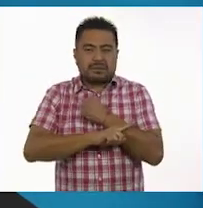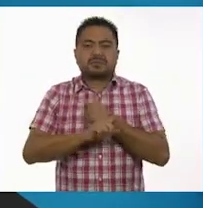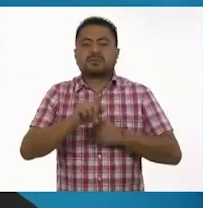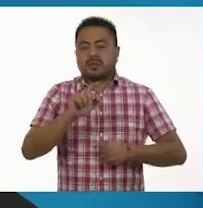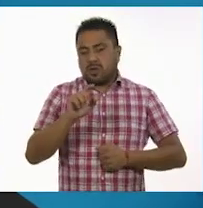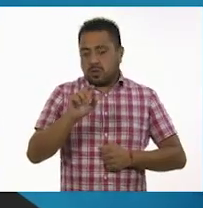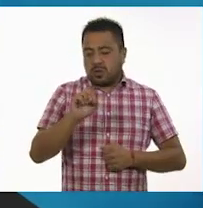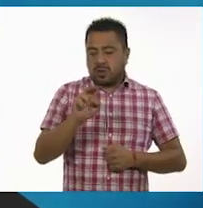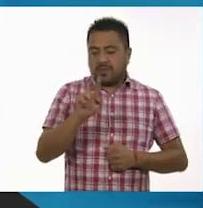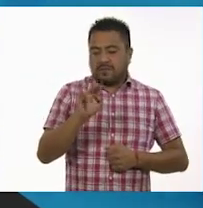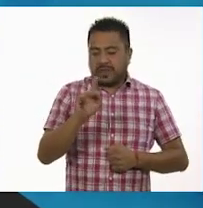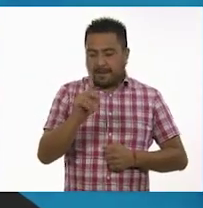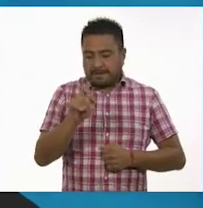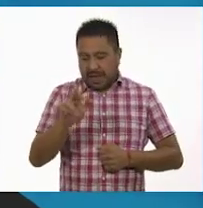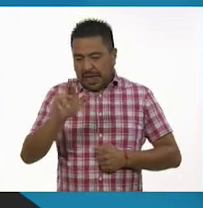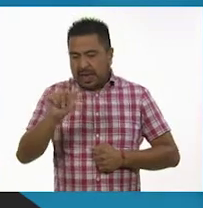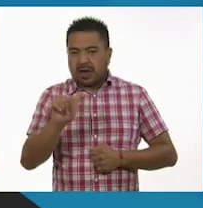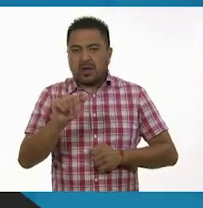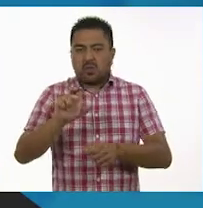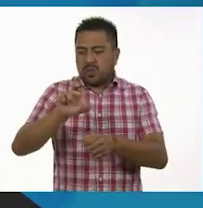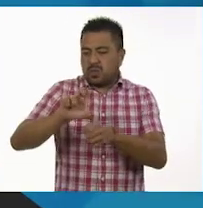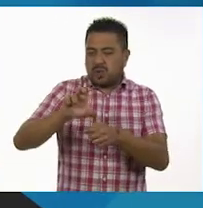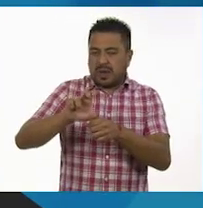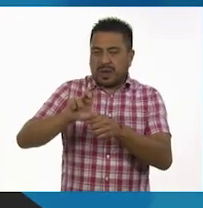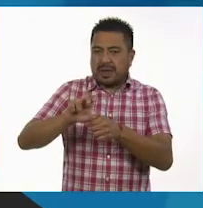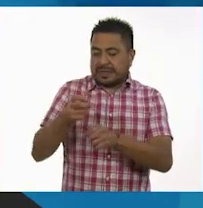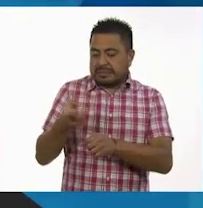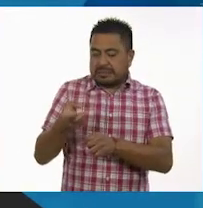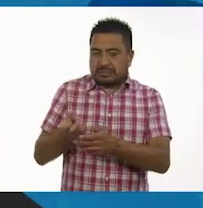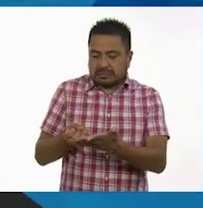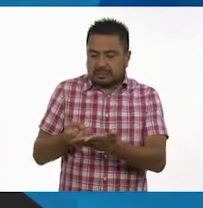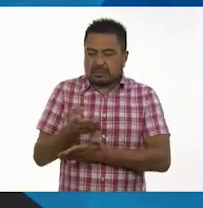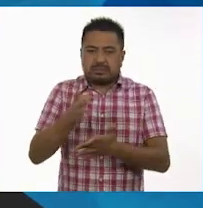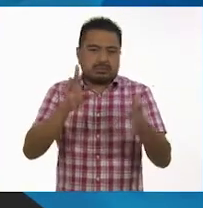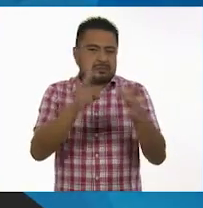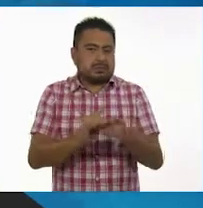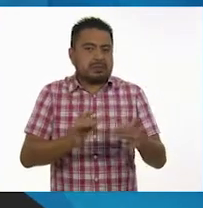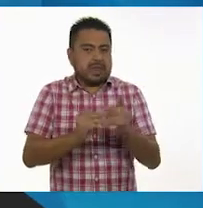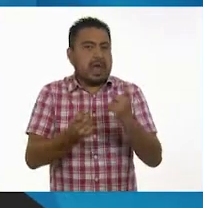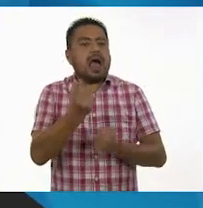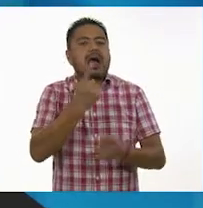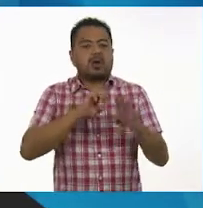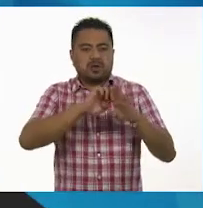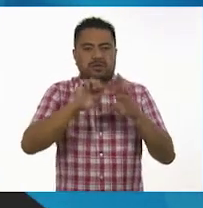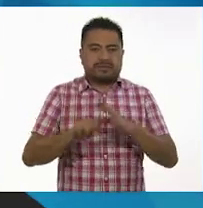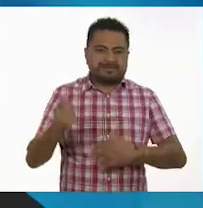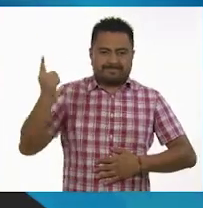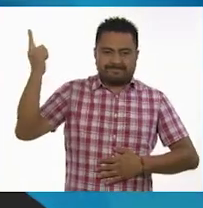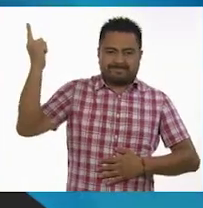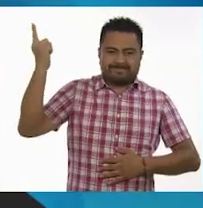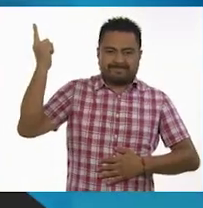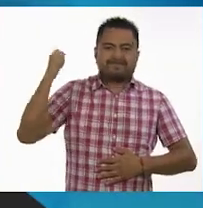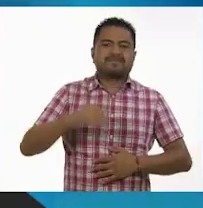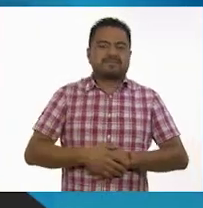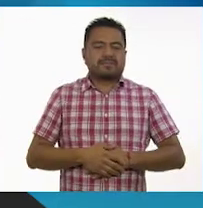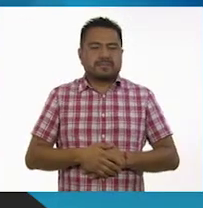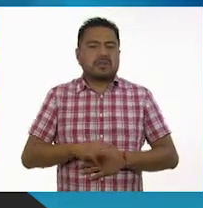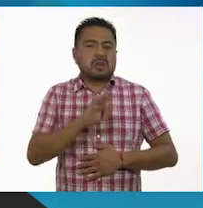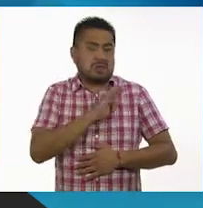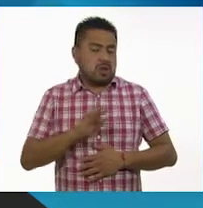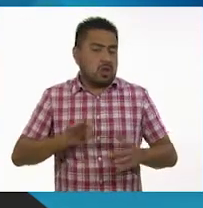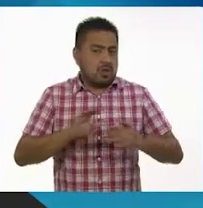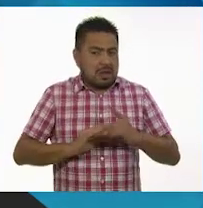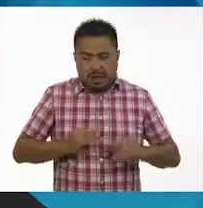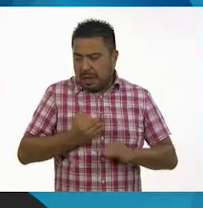ovípara en un huevo con cáscara. Y ahí se mencionan algunos ejemplos. ¿Podríamos ver alguno, maestro?